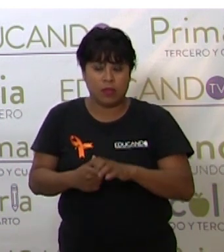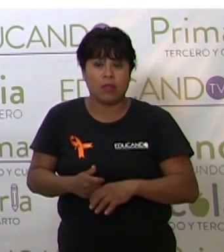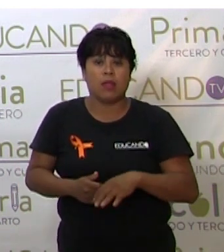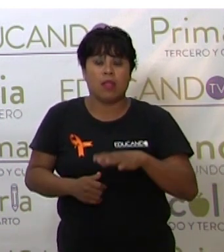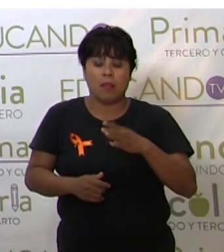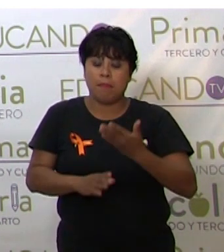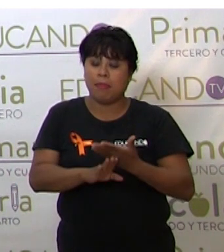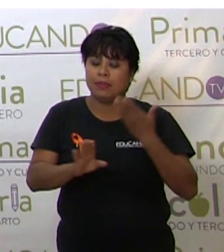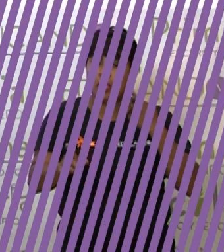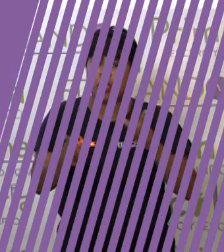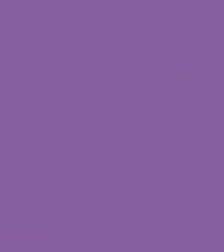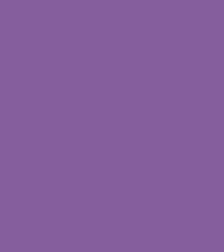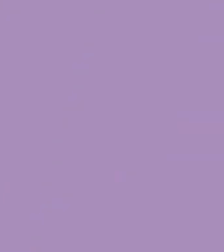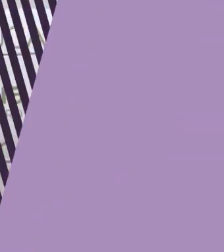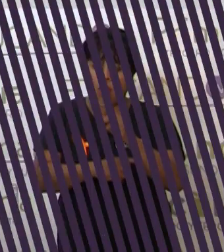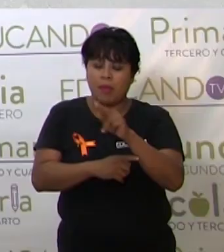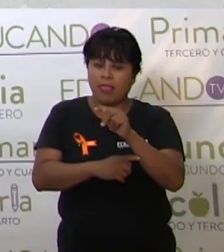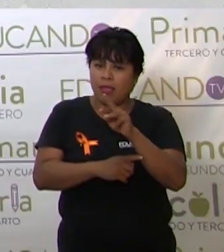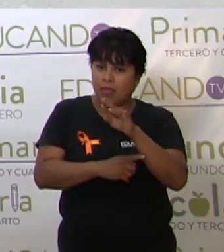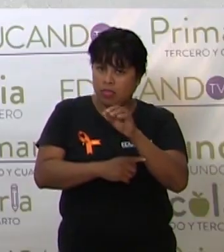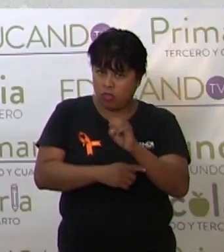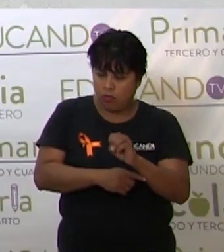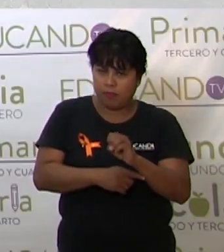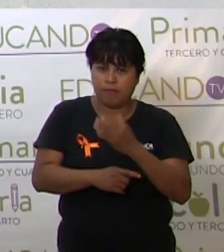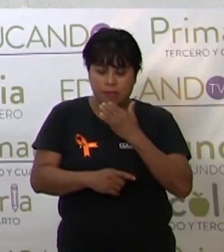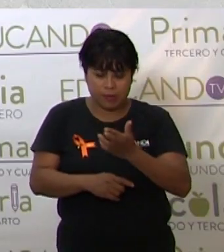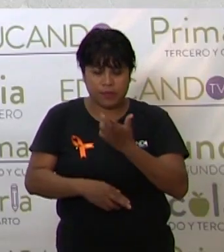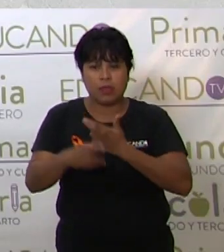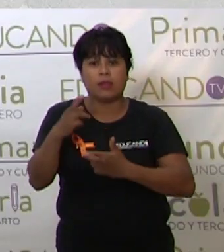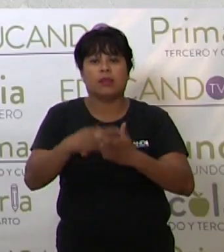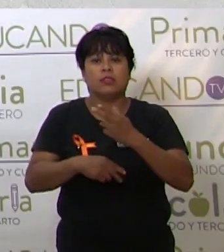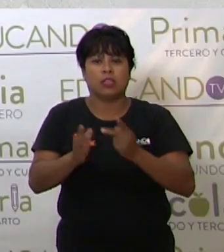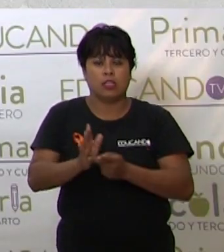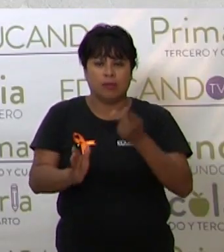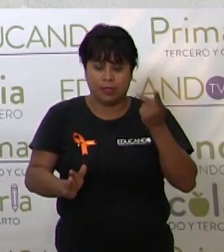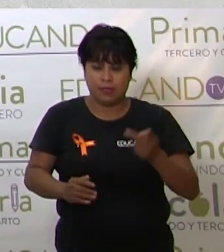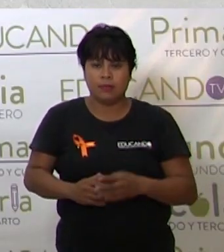simple, copretérito. Bien, regresando entonces aquí.